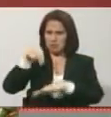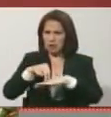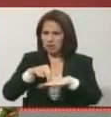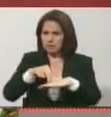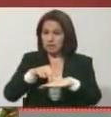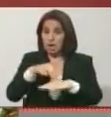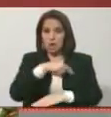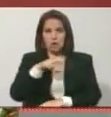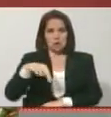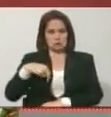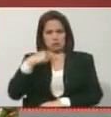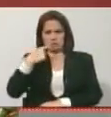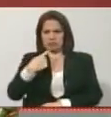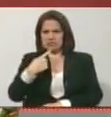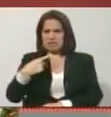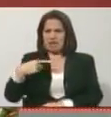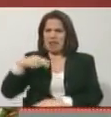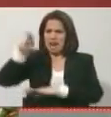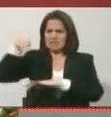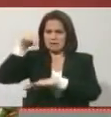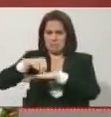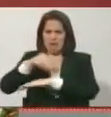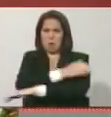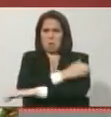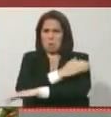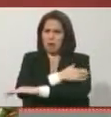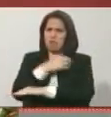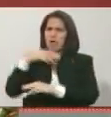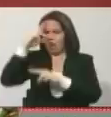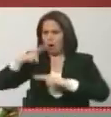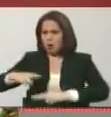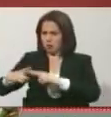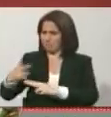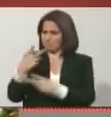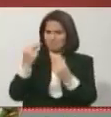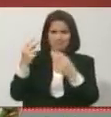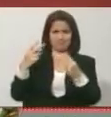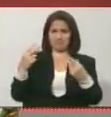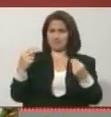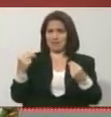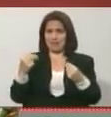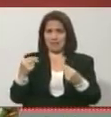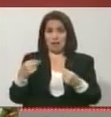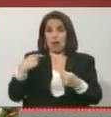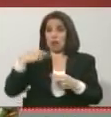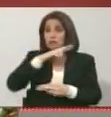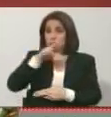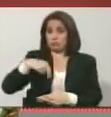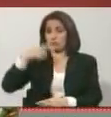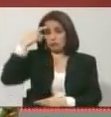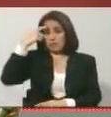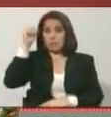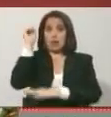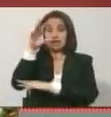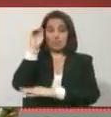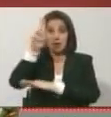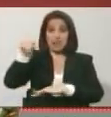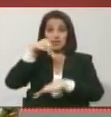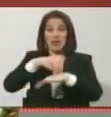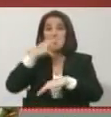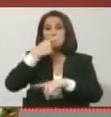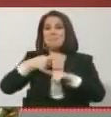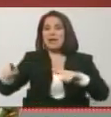que nosotros reconociéramos a la Asamblea Nacional. No se trata de reconocer, nosotros reconocemos a la Asamblea Nacional, es una institución. Lo que es que ahí no hay